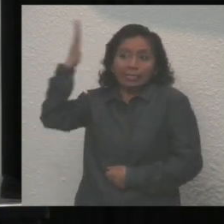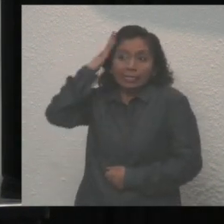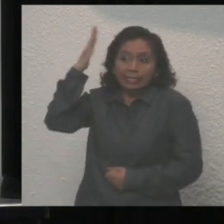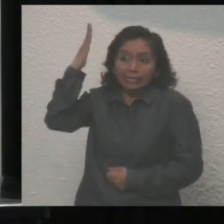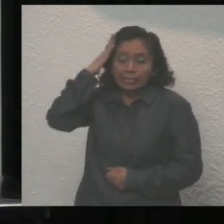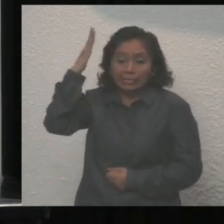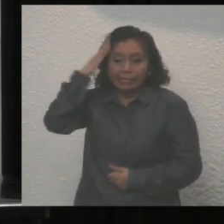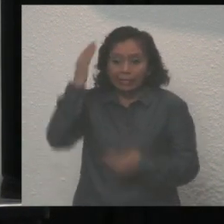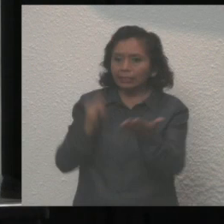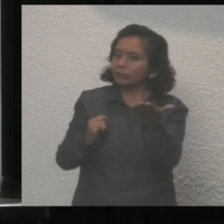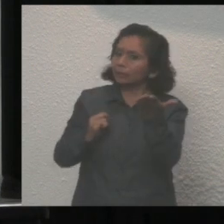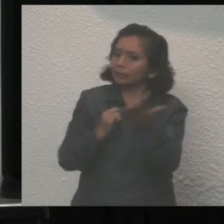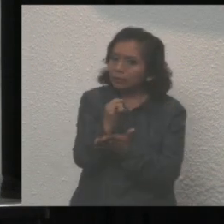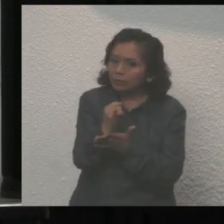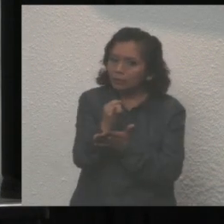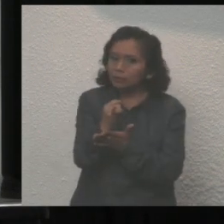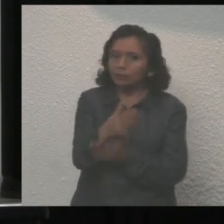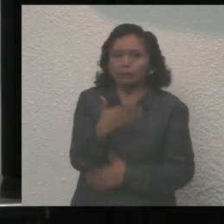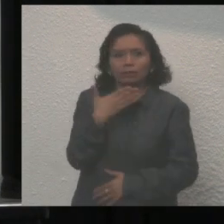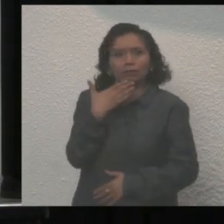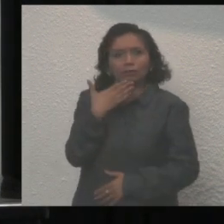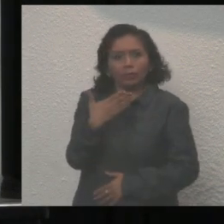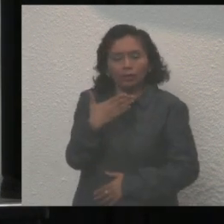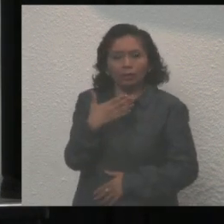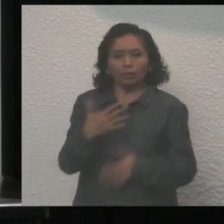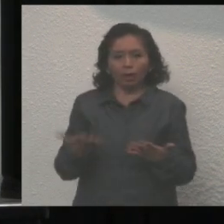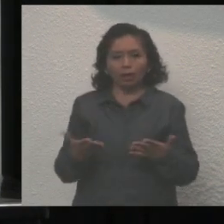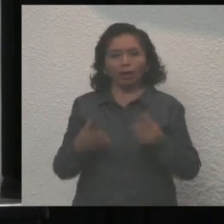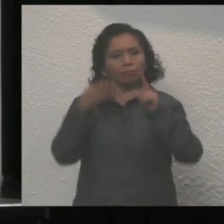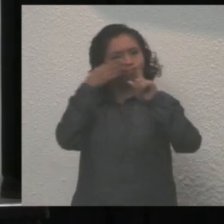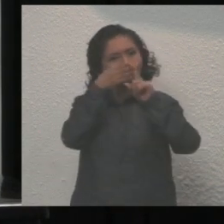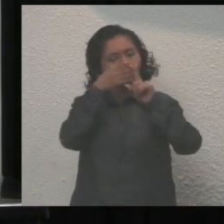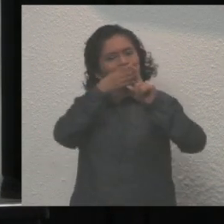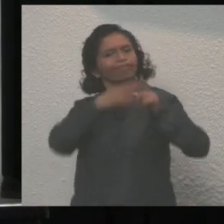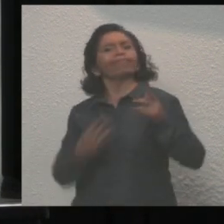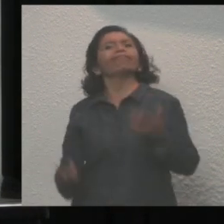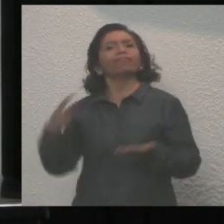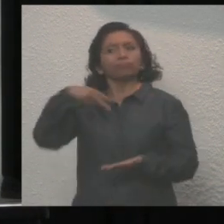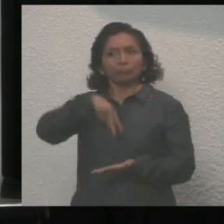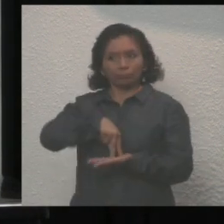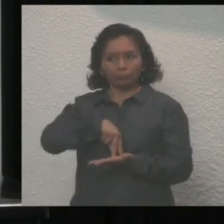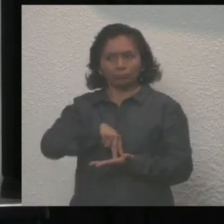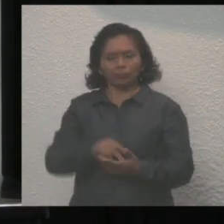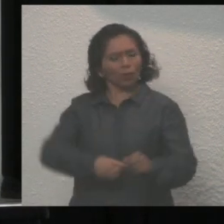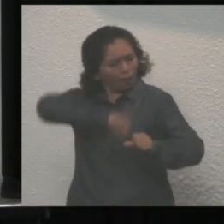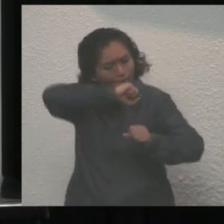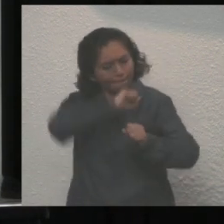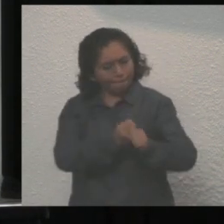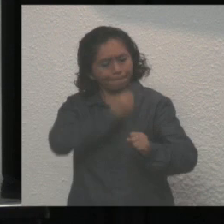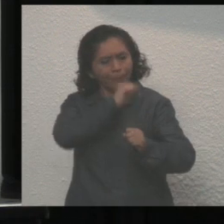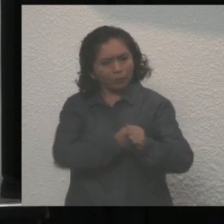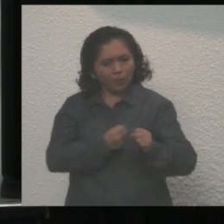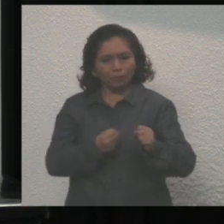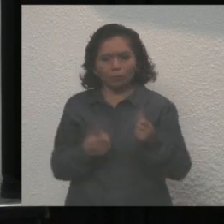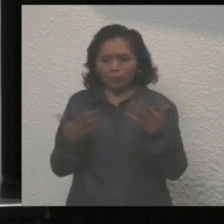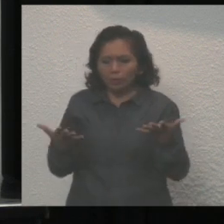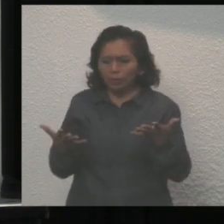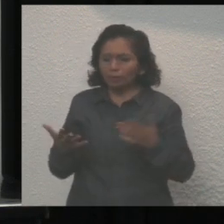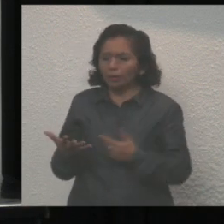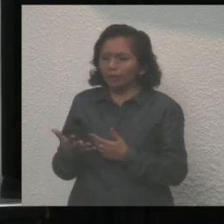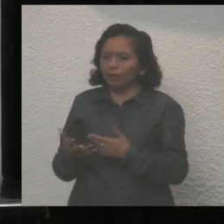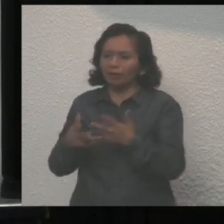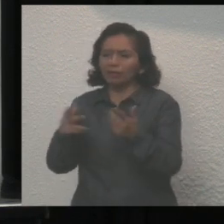decisiones y que sean ambiciosos al afrontar los retos. Exigimos que, más allá de ver resultados